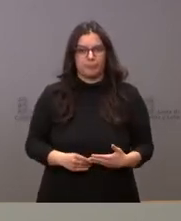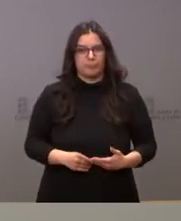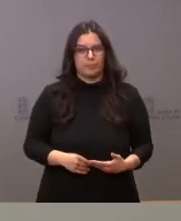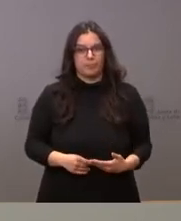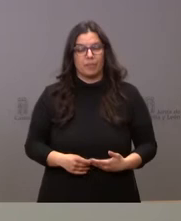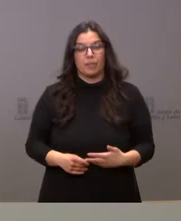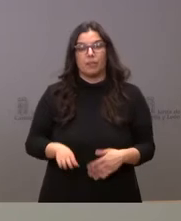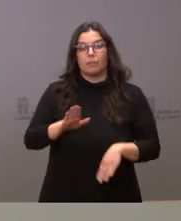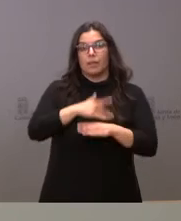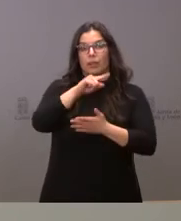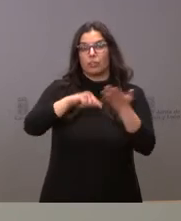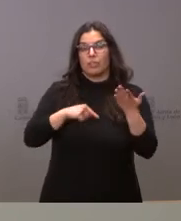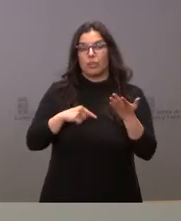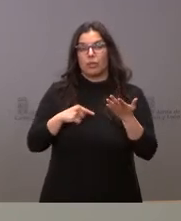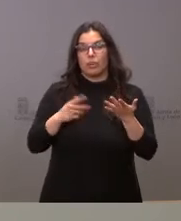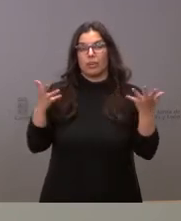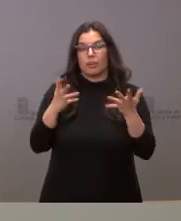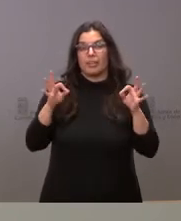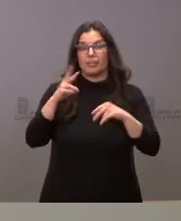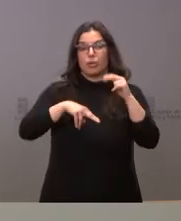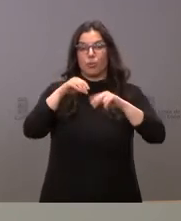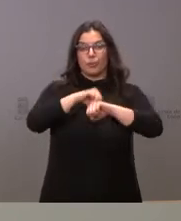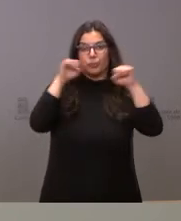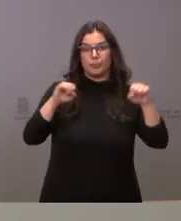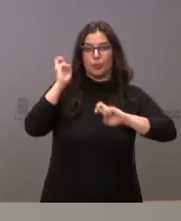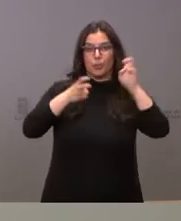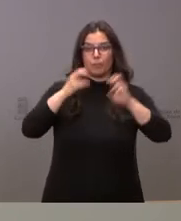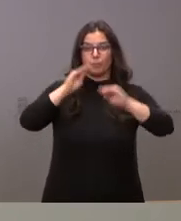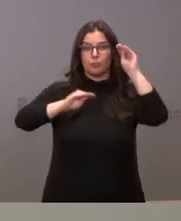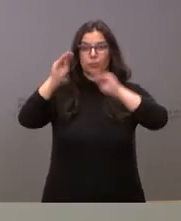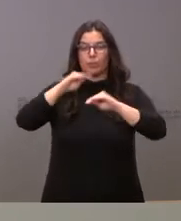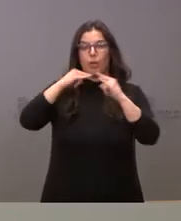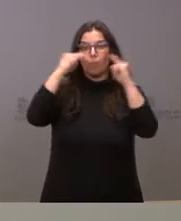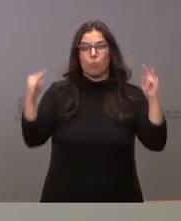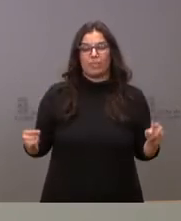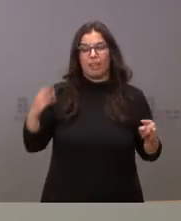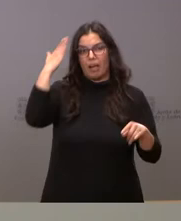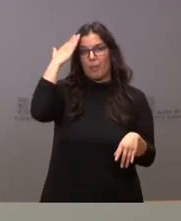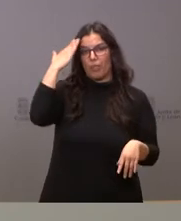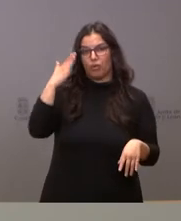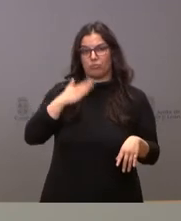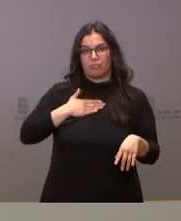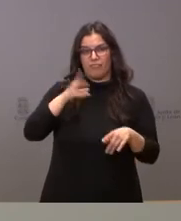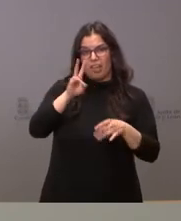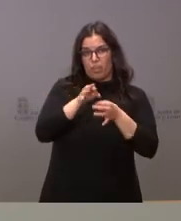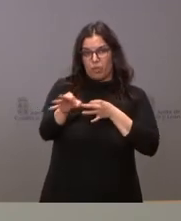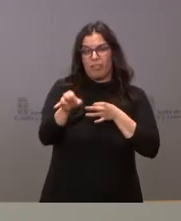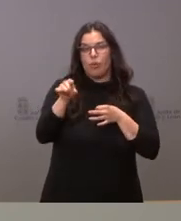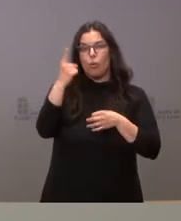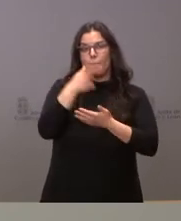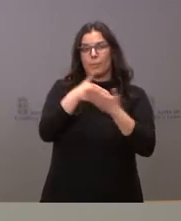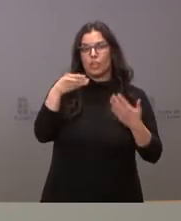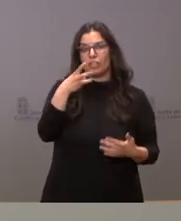la contratación de emergencia de obras de consolidación y rehabilitación del puente de Cabezón de Pisuerga en Valladolid, un millón trescientos